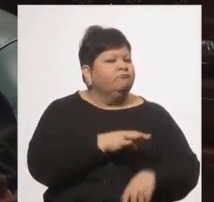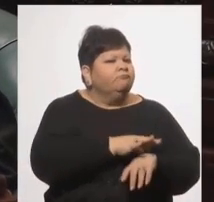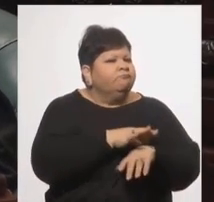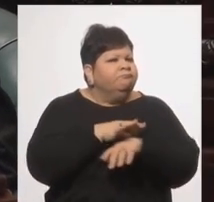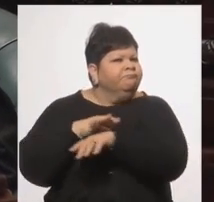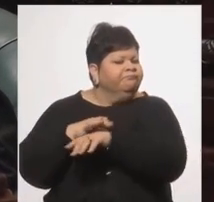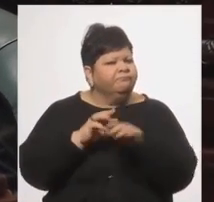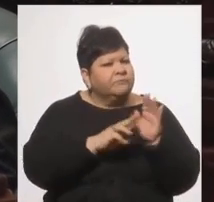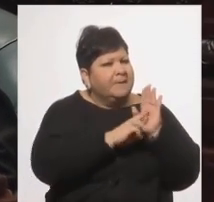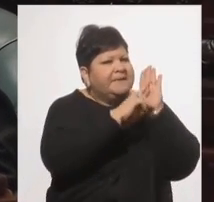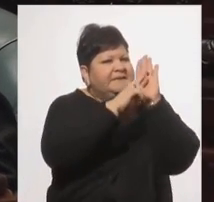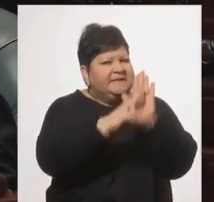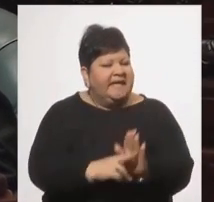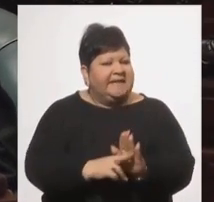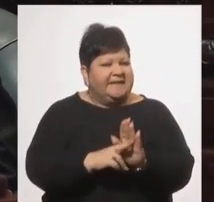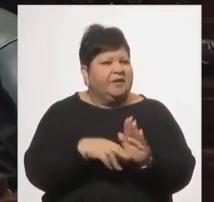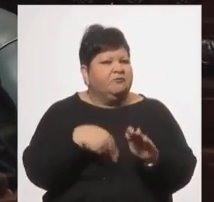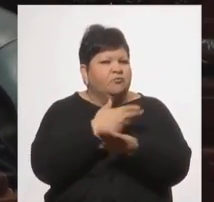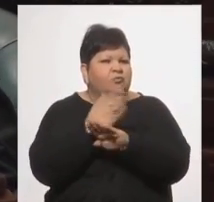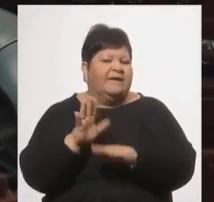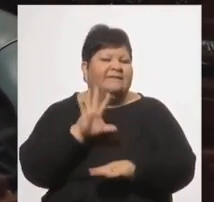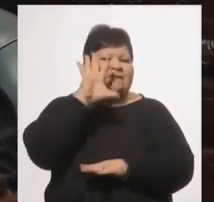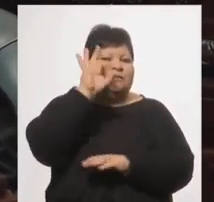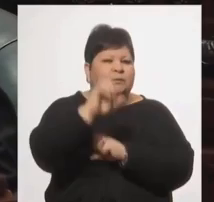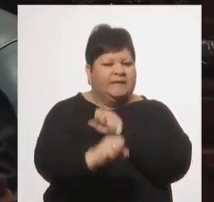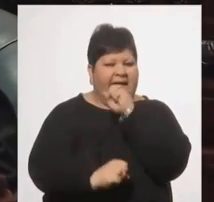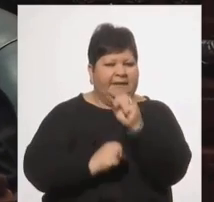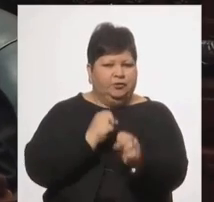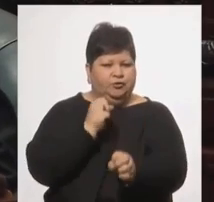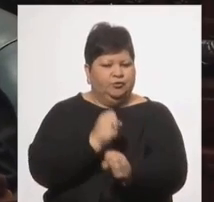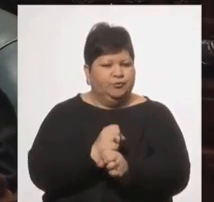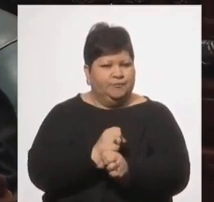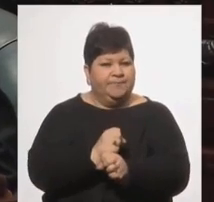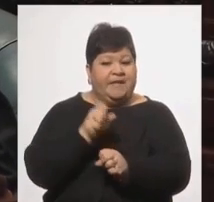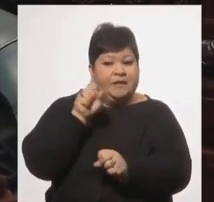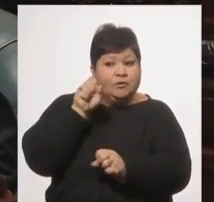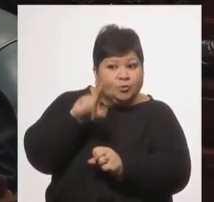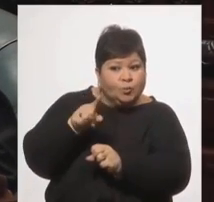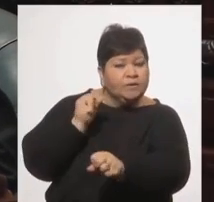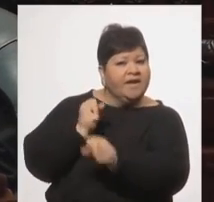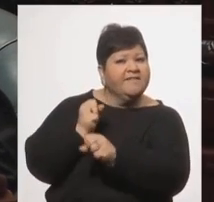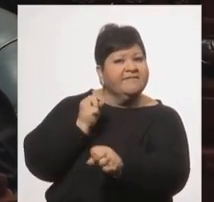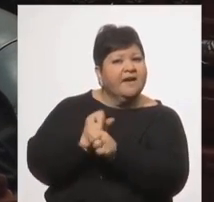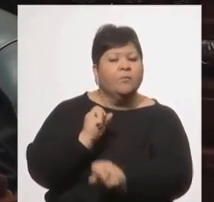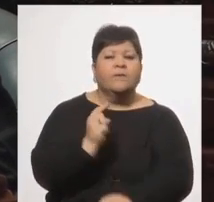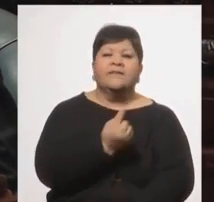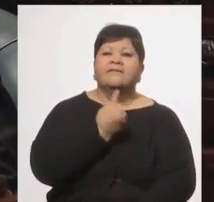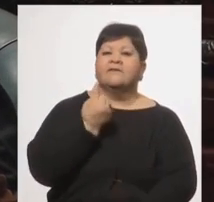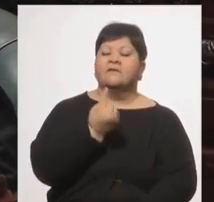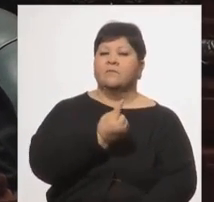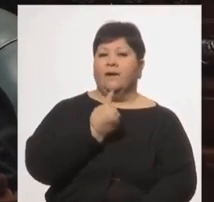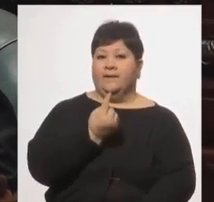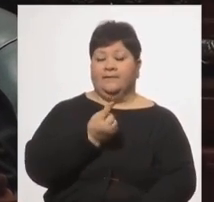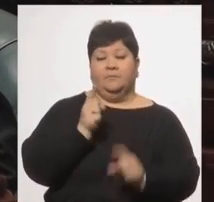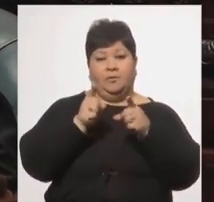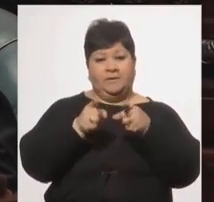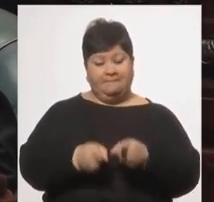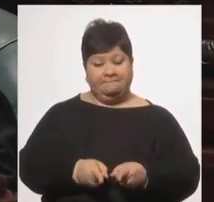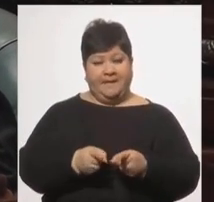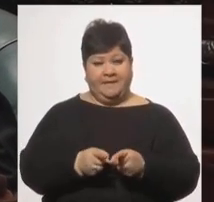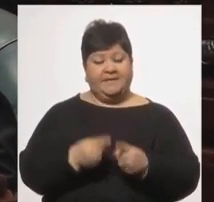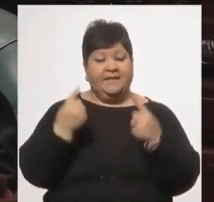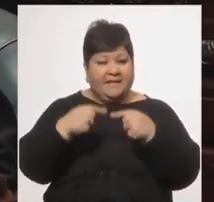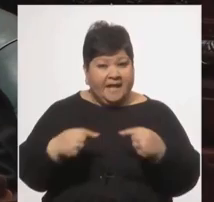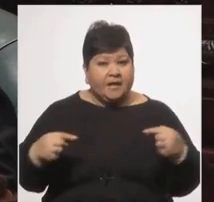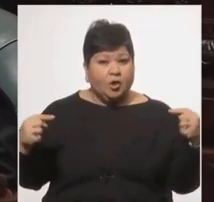de más de medio siglo en nuestro país. En su obrar individual, así como en las construcciones colectivas que